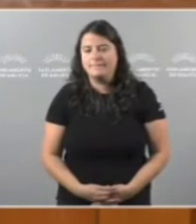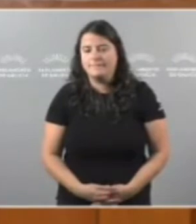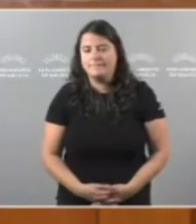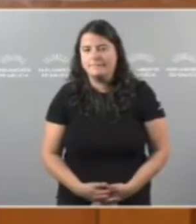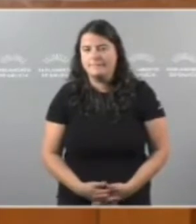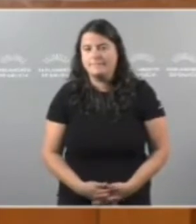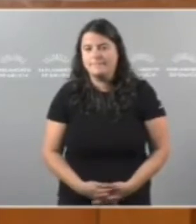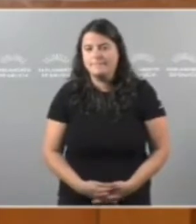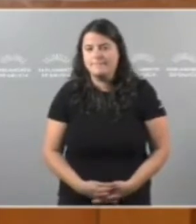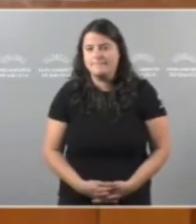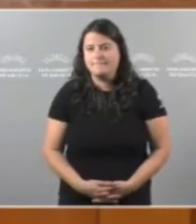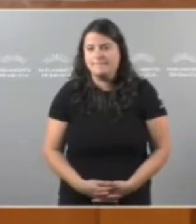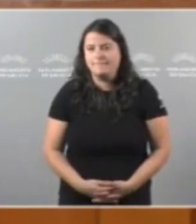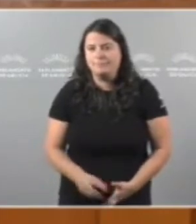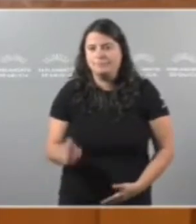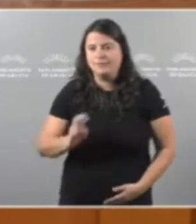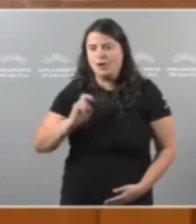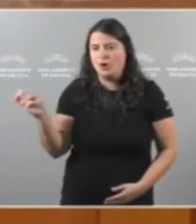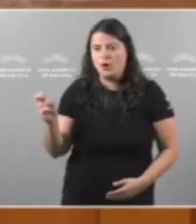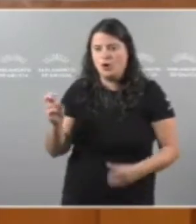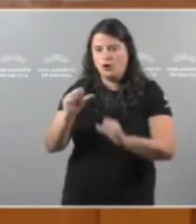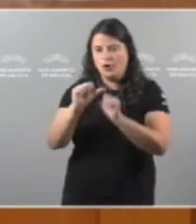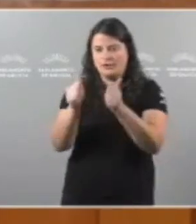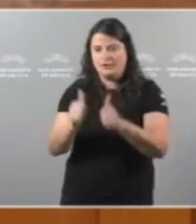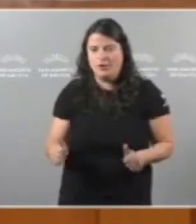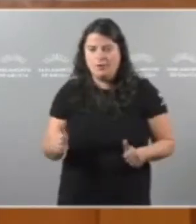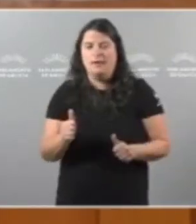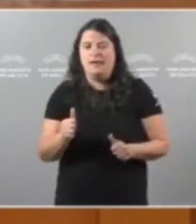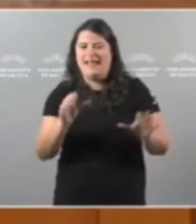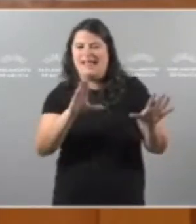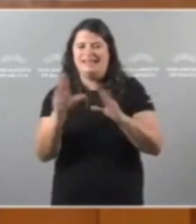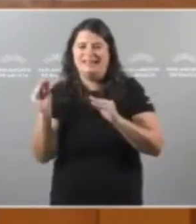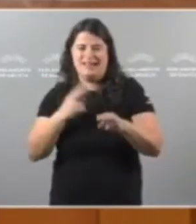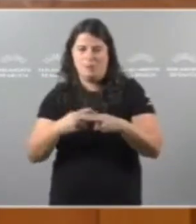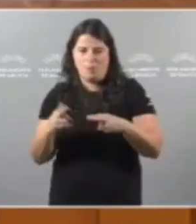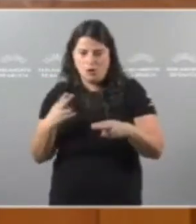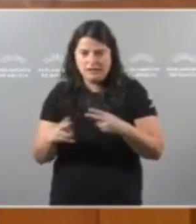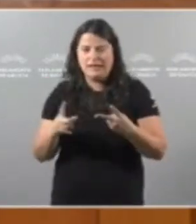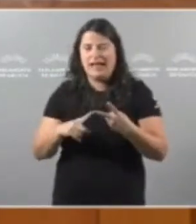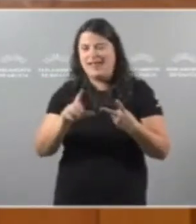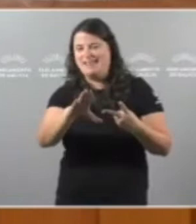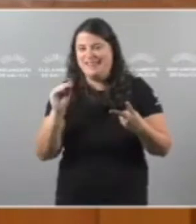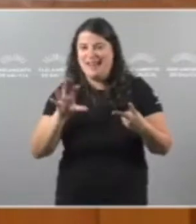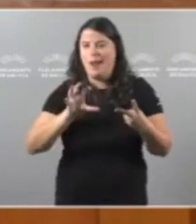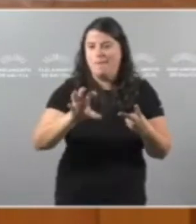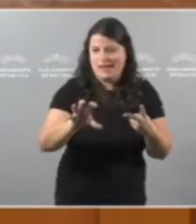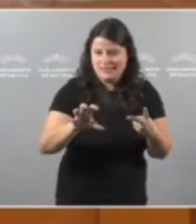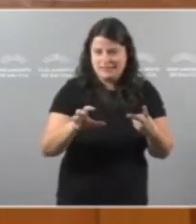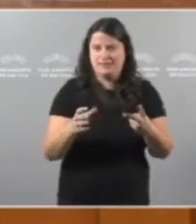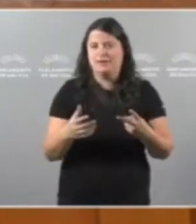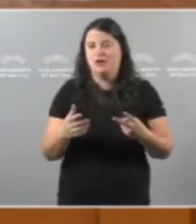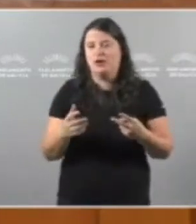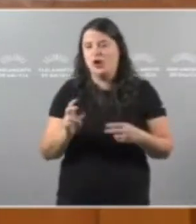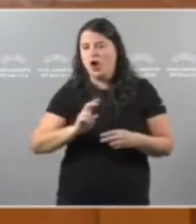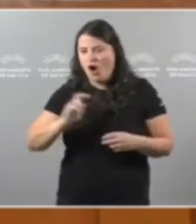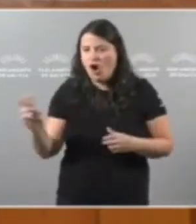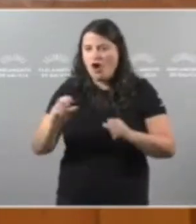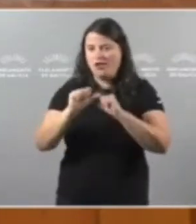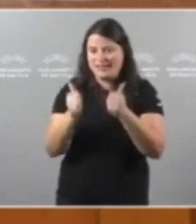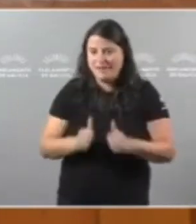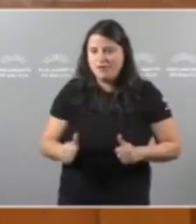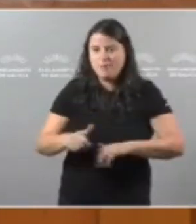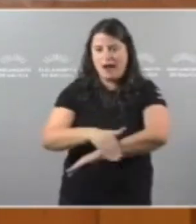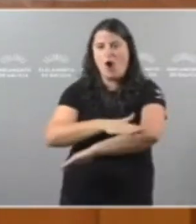Pero hai outra forma de entender a política De entender o país E por o tanto Hai outra maneira de